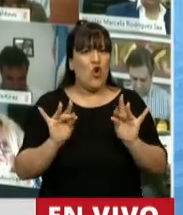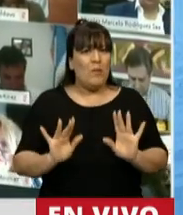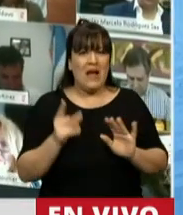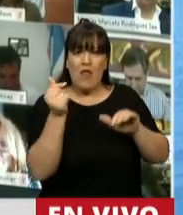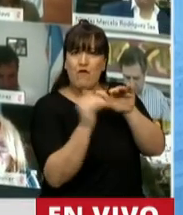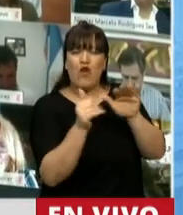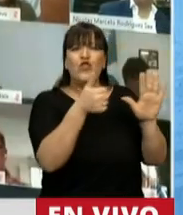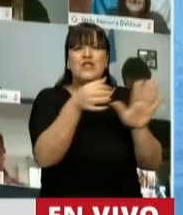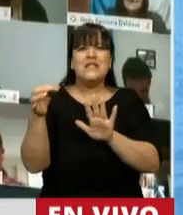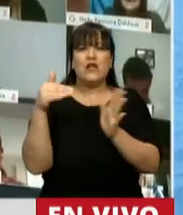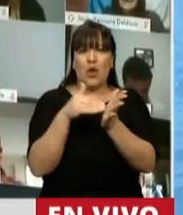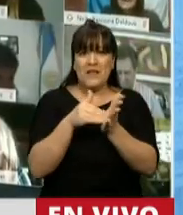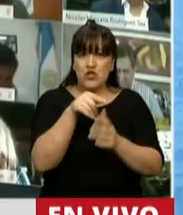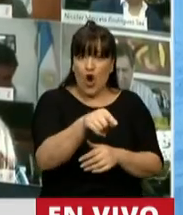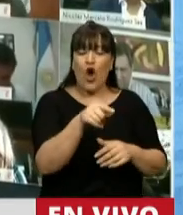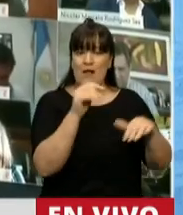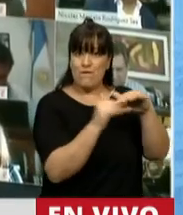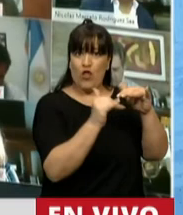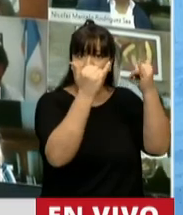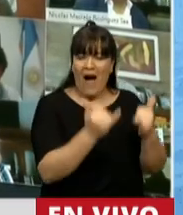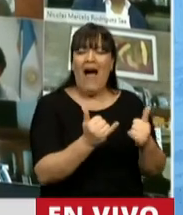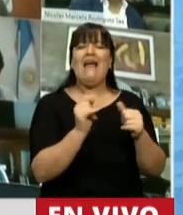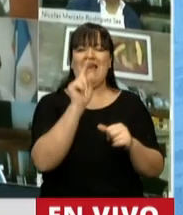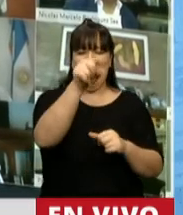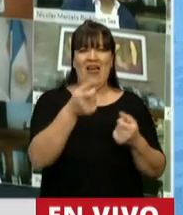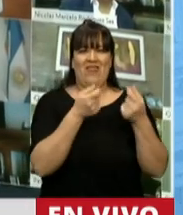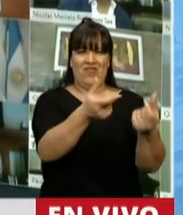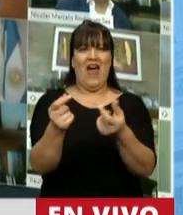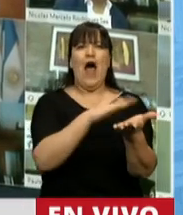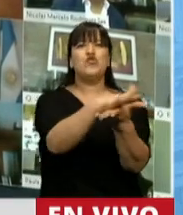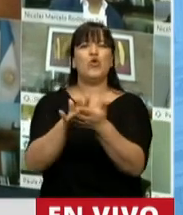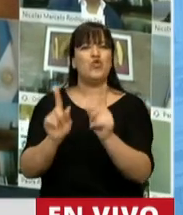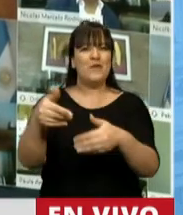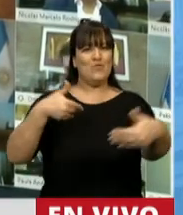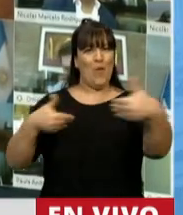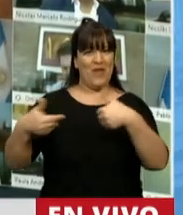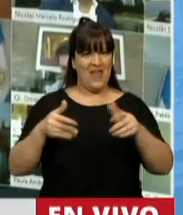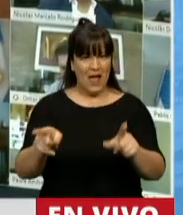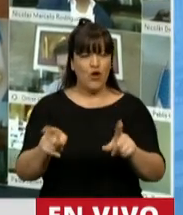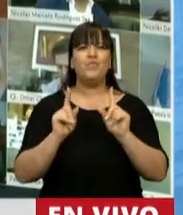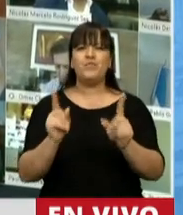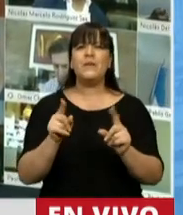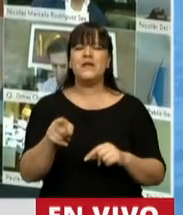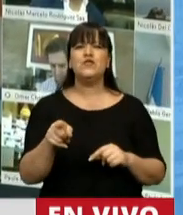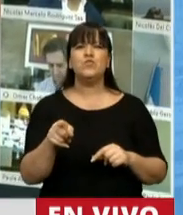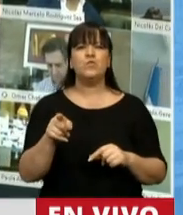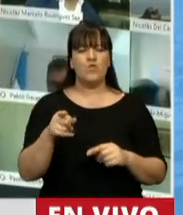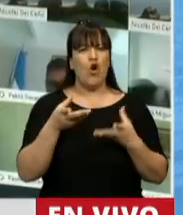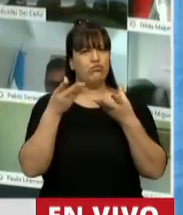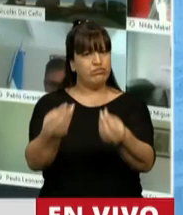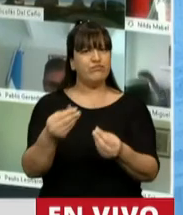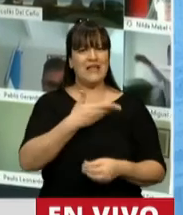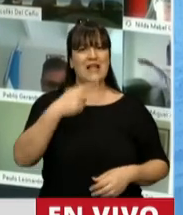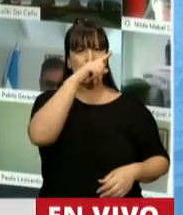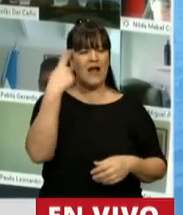fondo de 600 millones va a traer respuesta a su requerimiento de la misma manera que se asistió desde el Estado